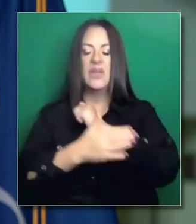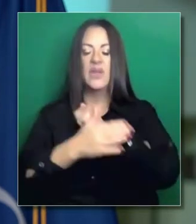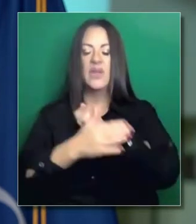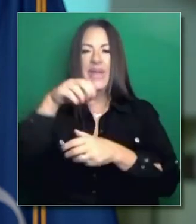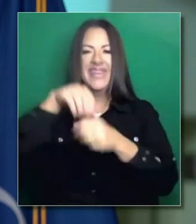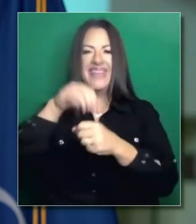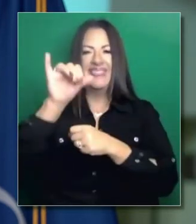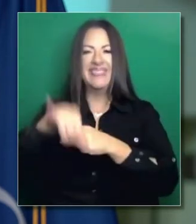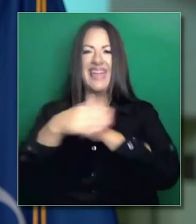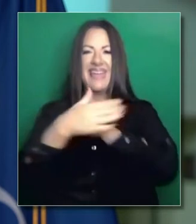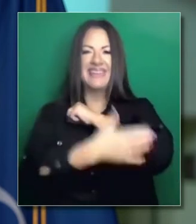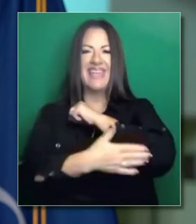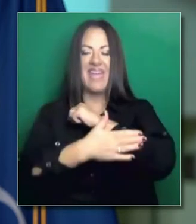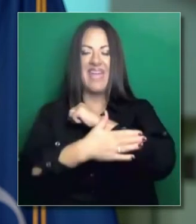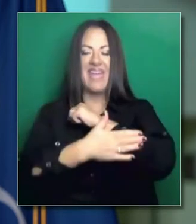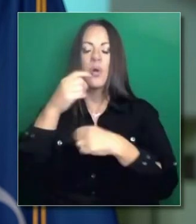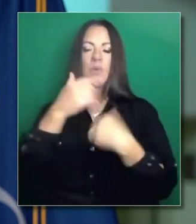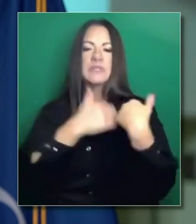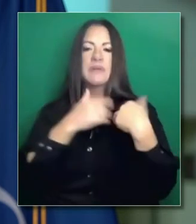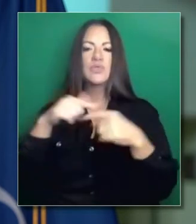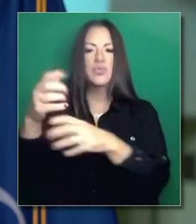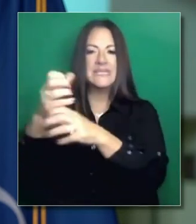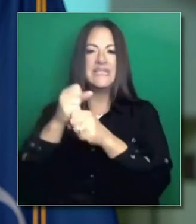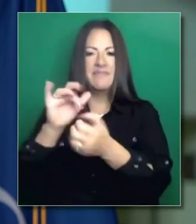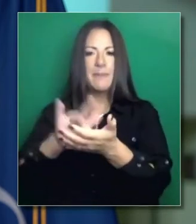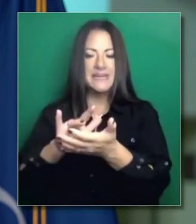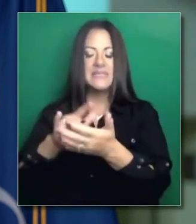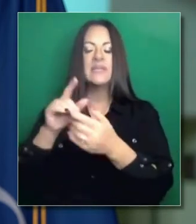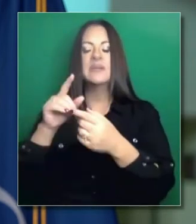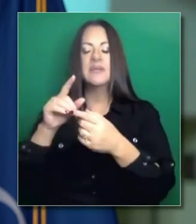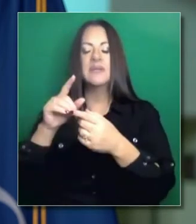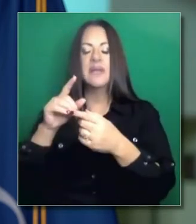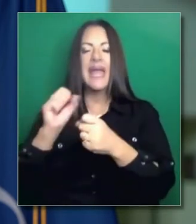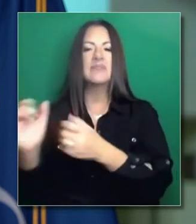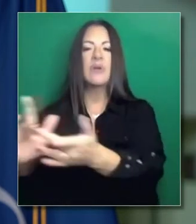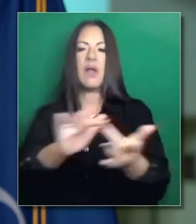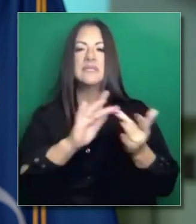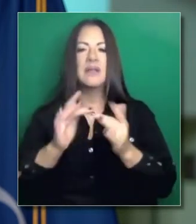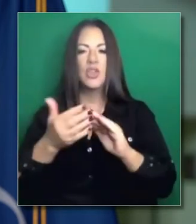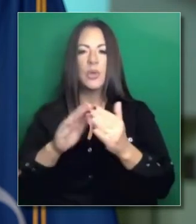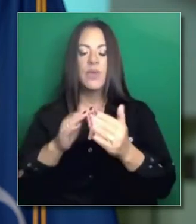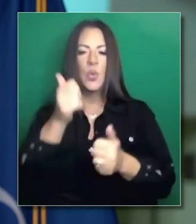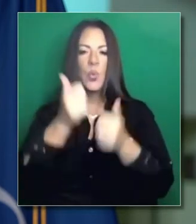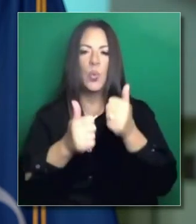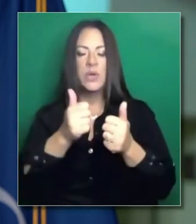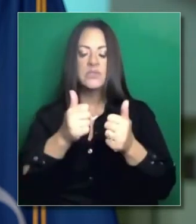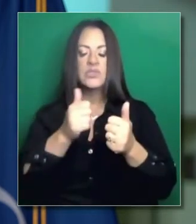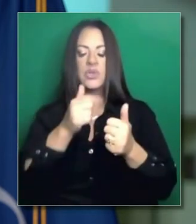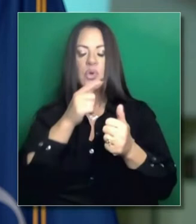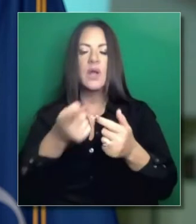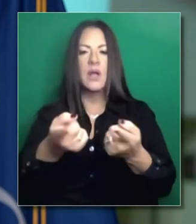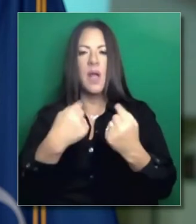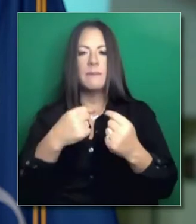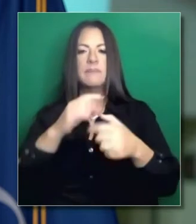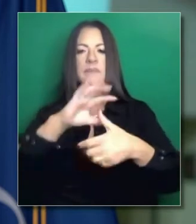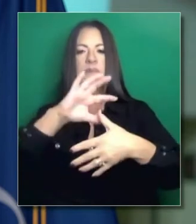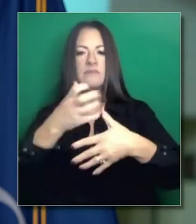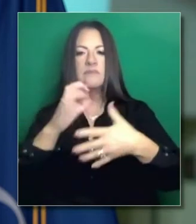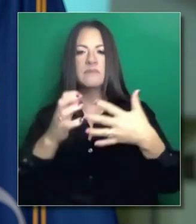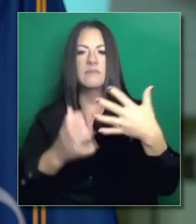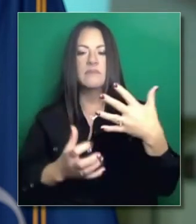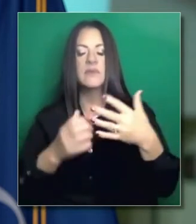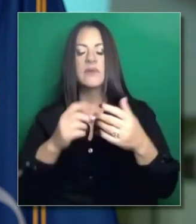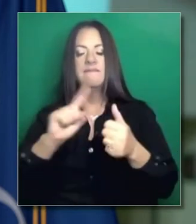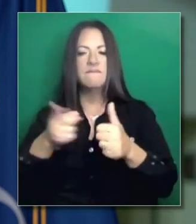da la infraestructura y obviamente dentro de eso tenemos un registro comprensivo, protocolos que